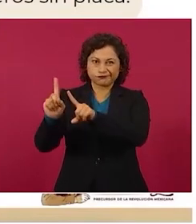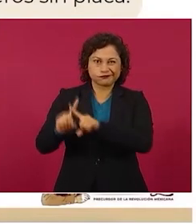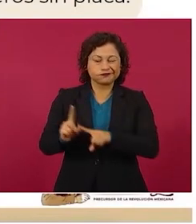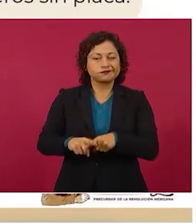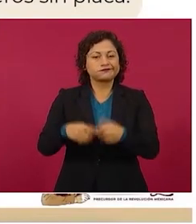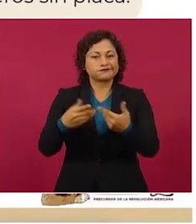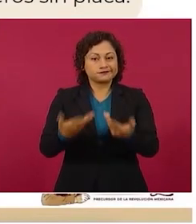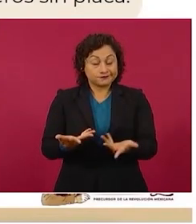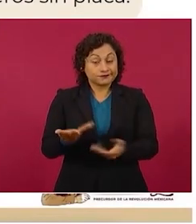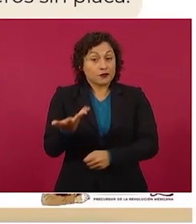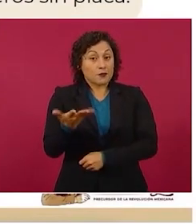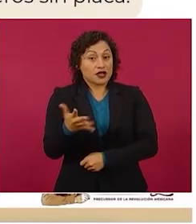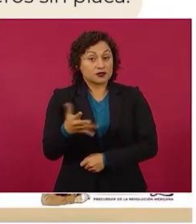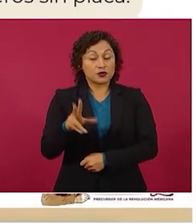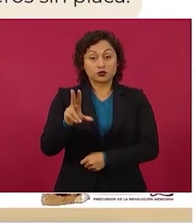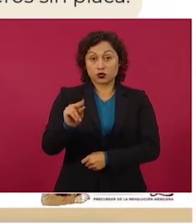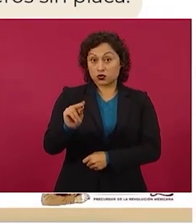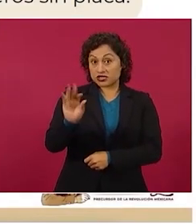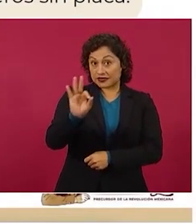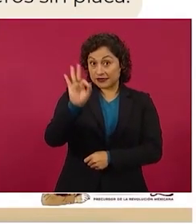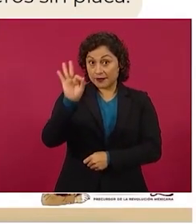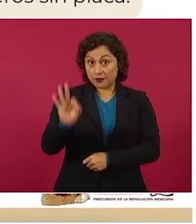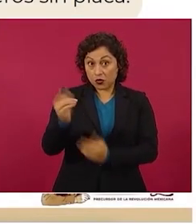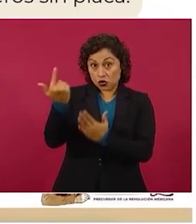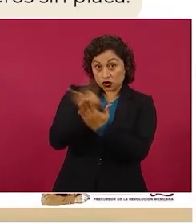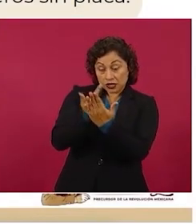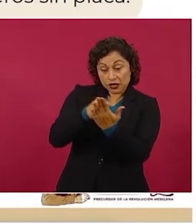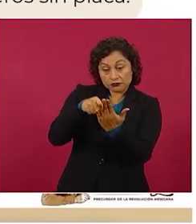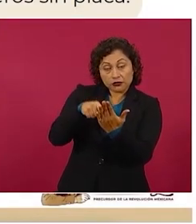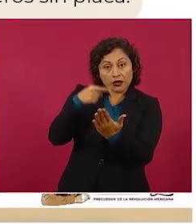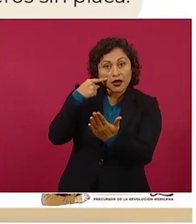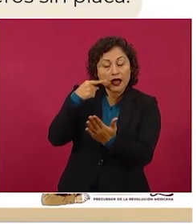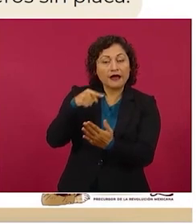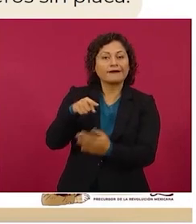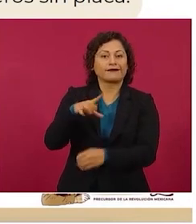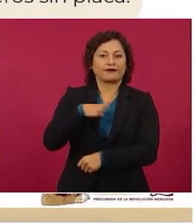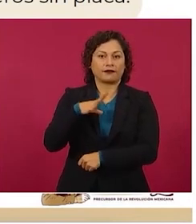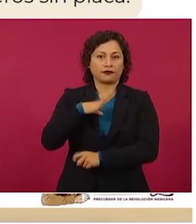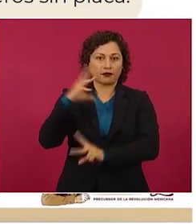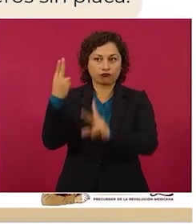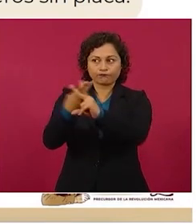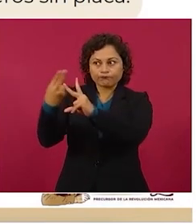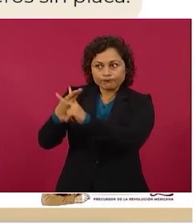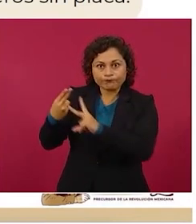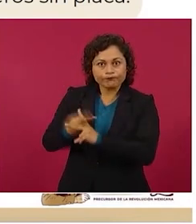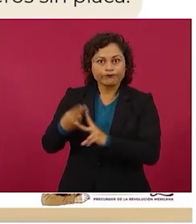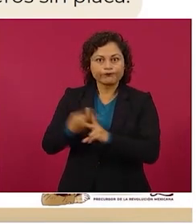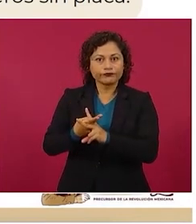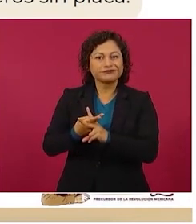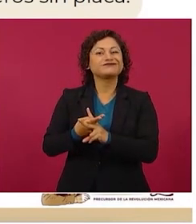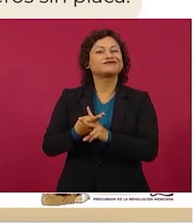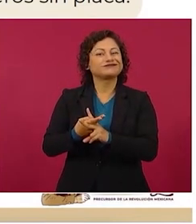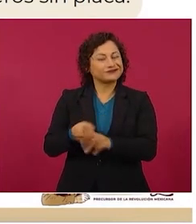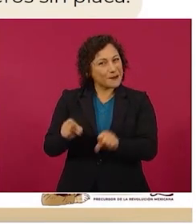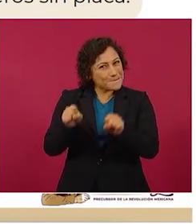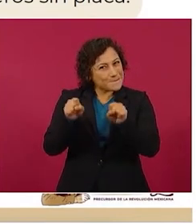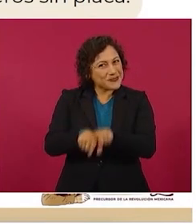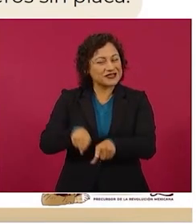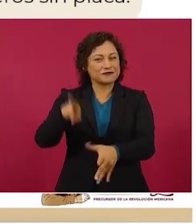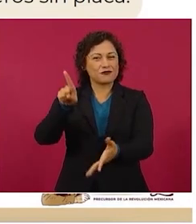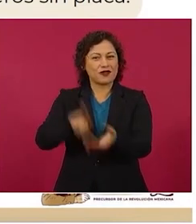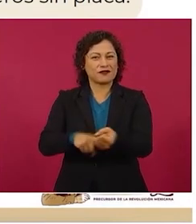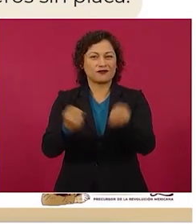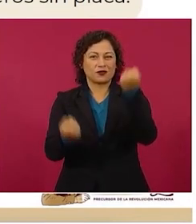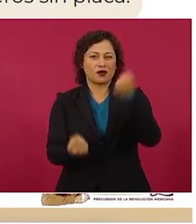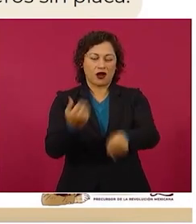homicidios dolosos que se registran en esa entidad se encuentran relacionados con autos